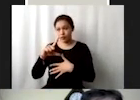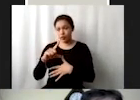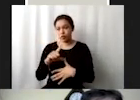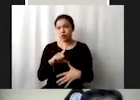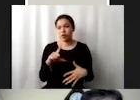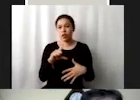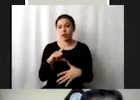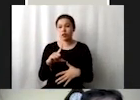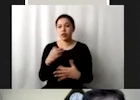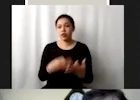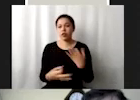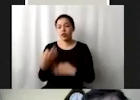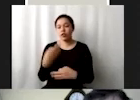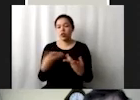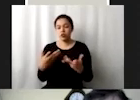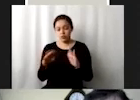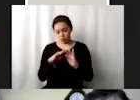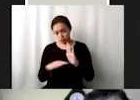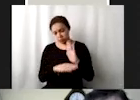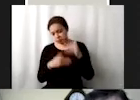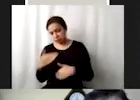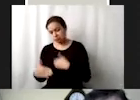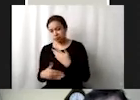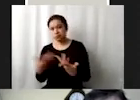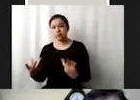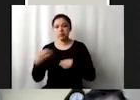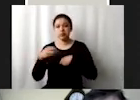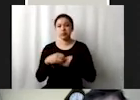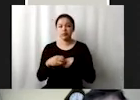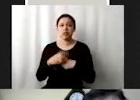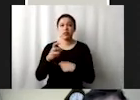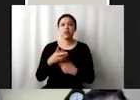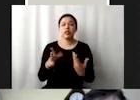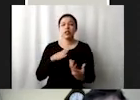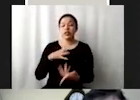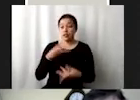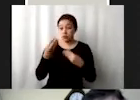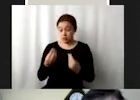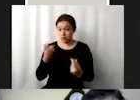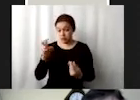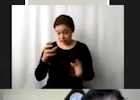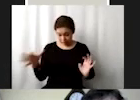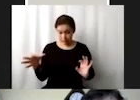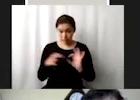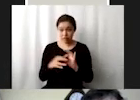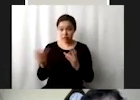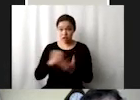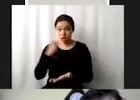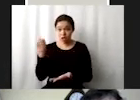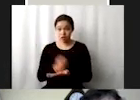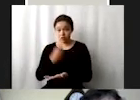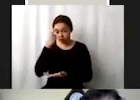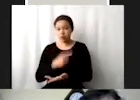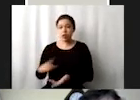los protocolos y pactos donde se mencionan y esto sí en muchos casos sí son vinculantes sí son obligatorios para el estado